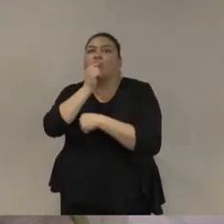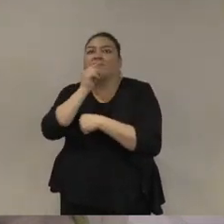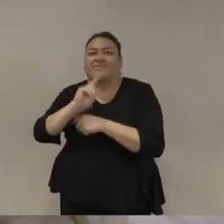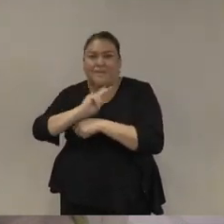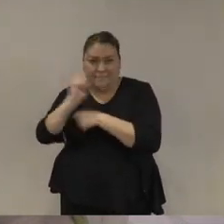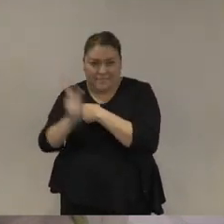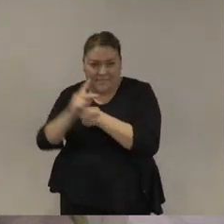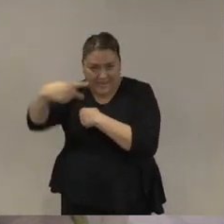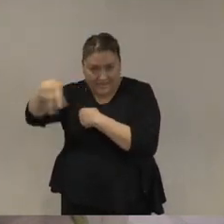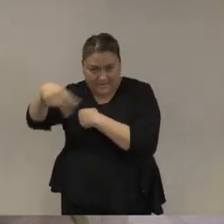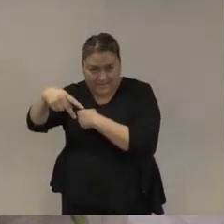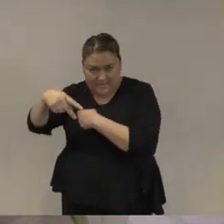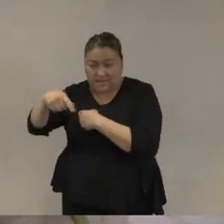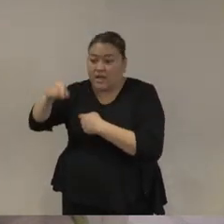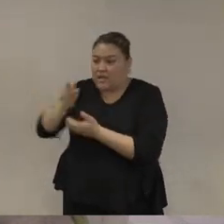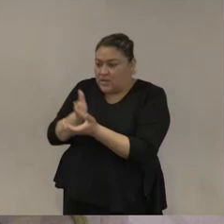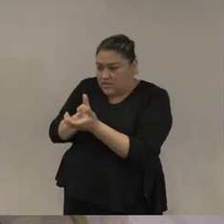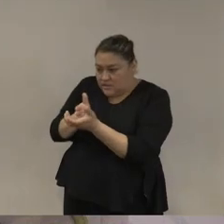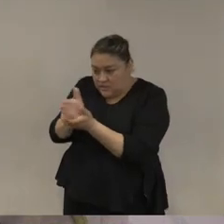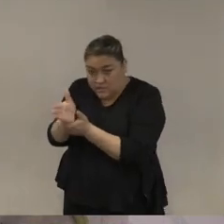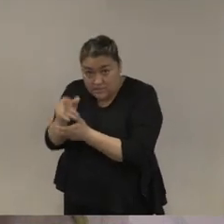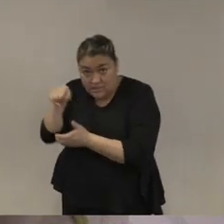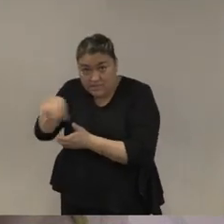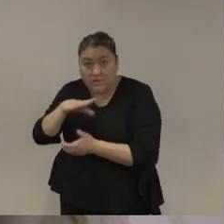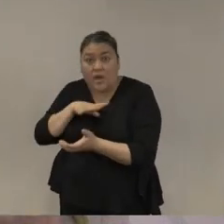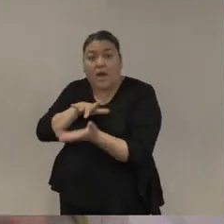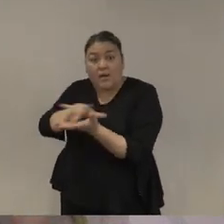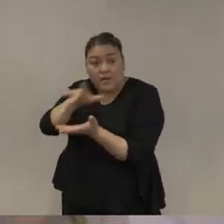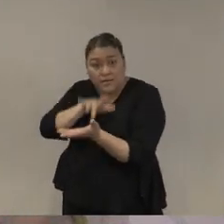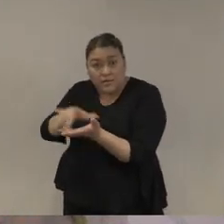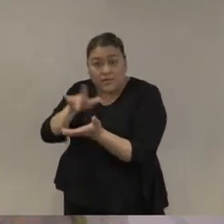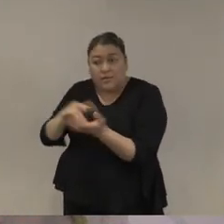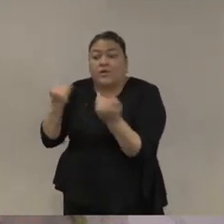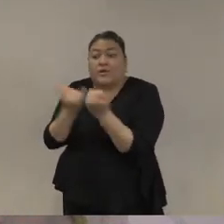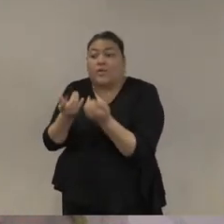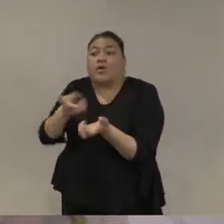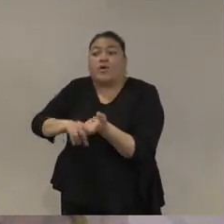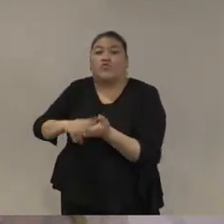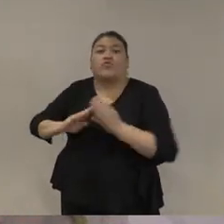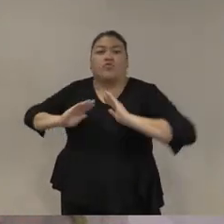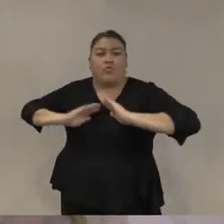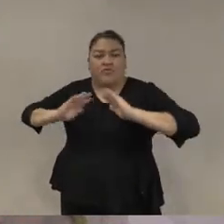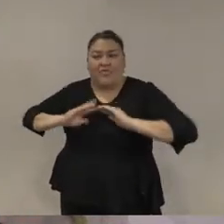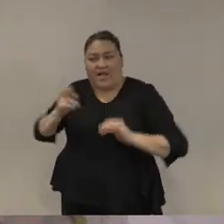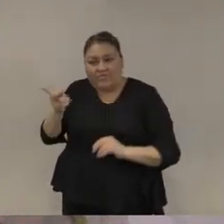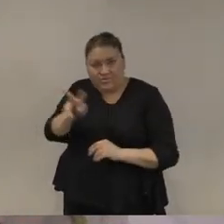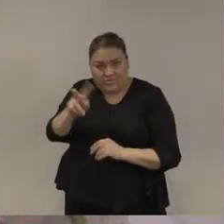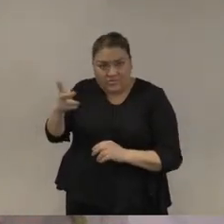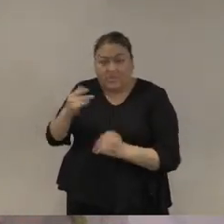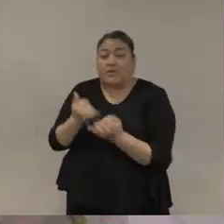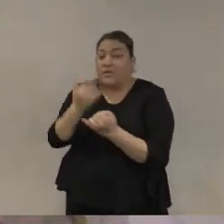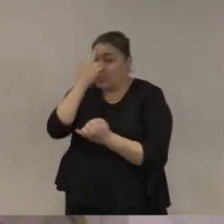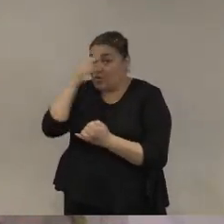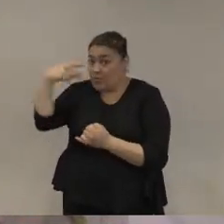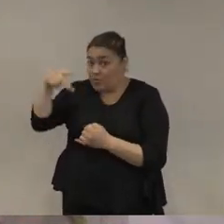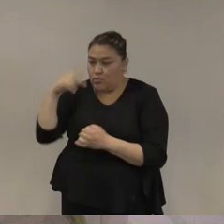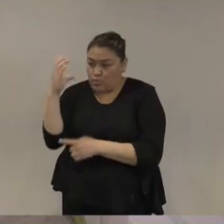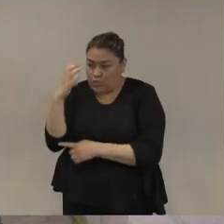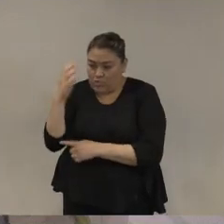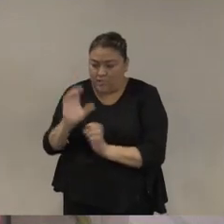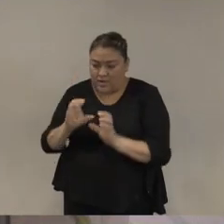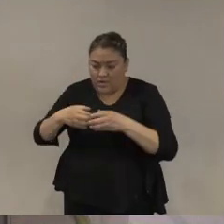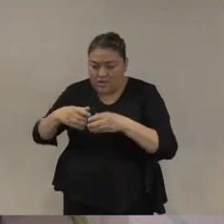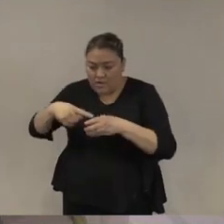los diferentes servicios de las Fuerzas Armadas sino a las Fuerzas Armadas con la Policía Nacional una policía que además tiene un